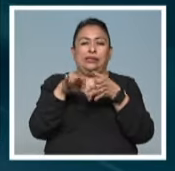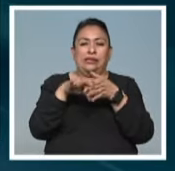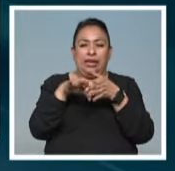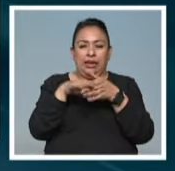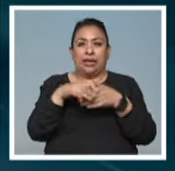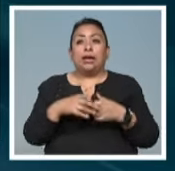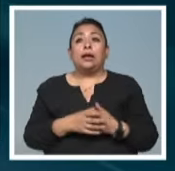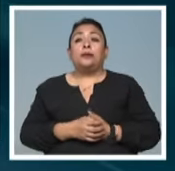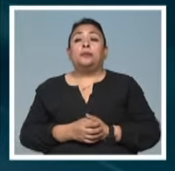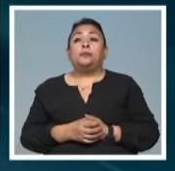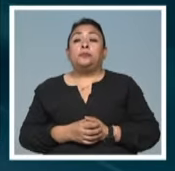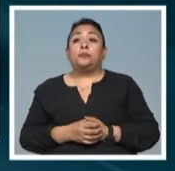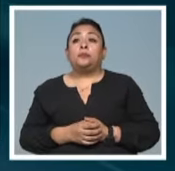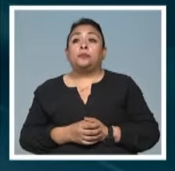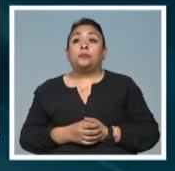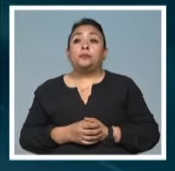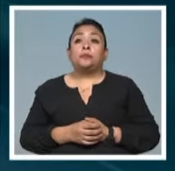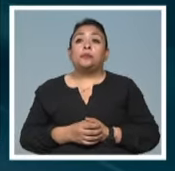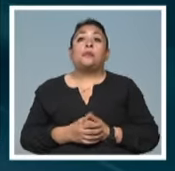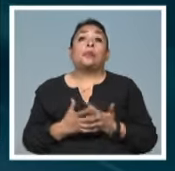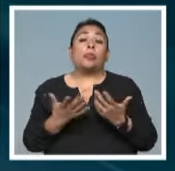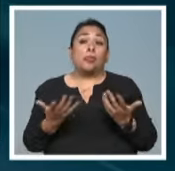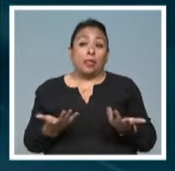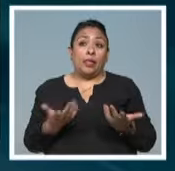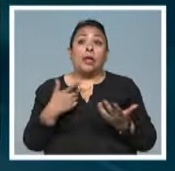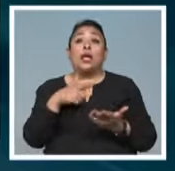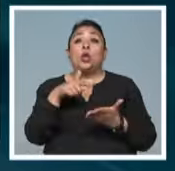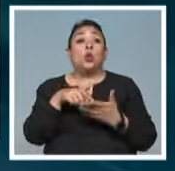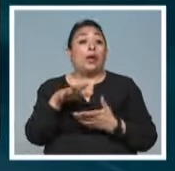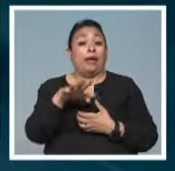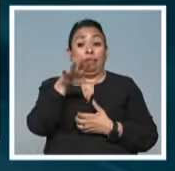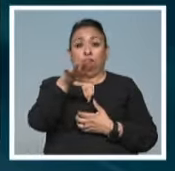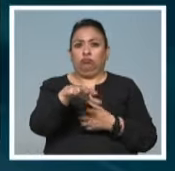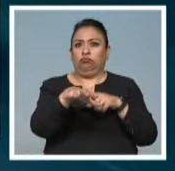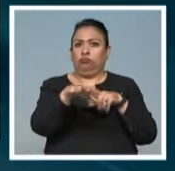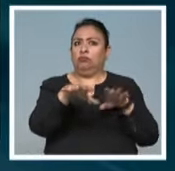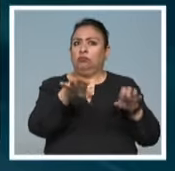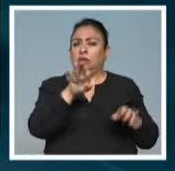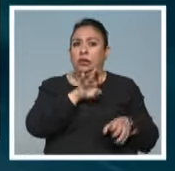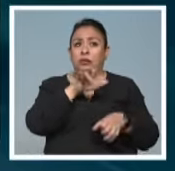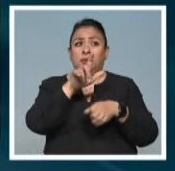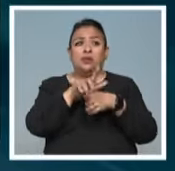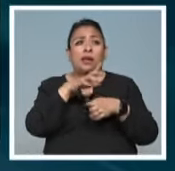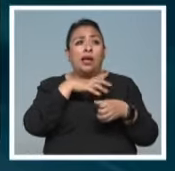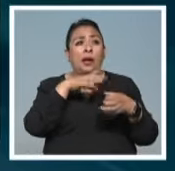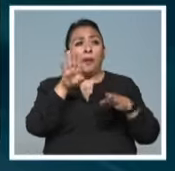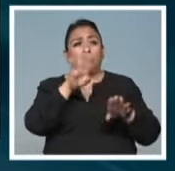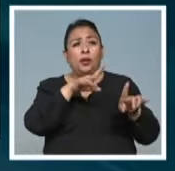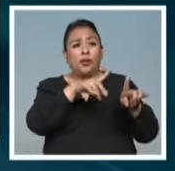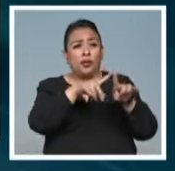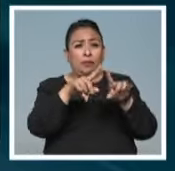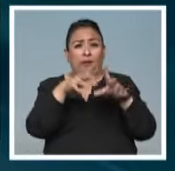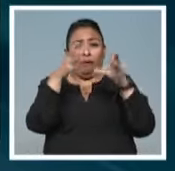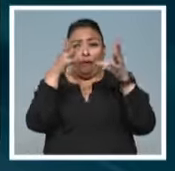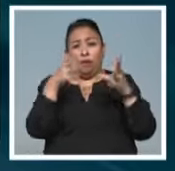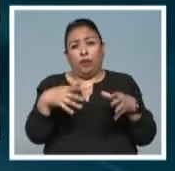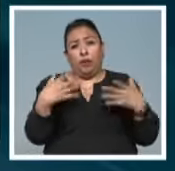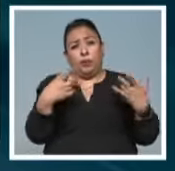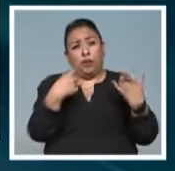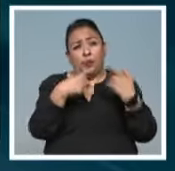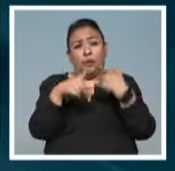Jusco. Y es un ecosistema muy peculiar con una biodiversidad súper abundante.